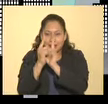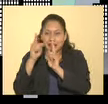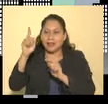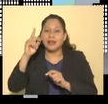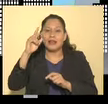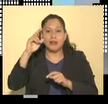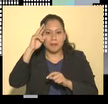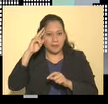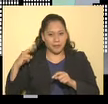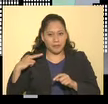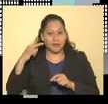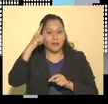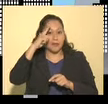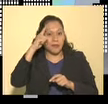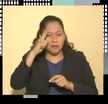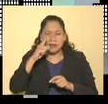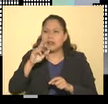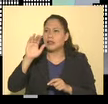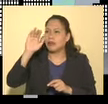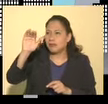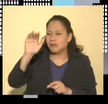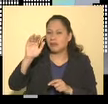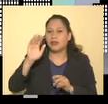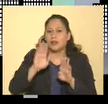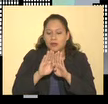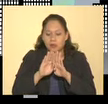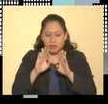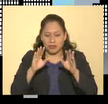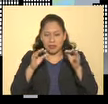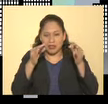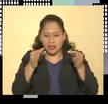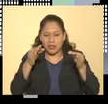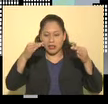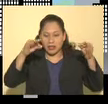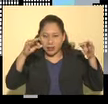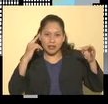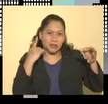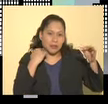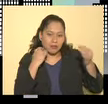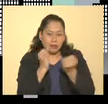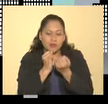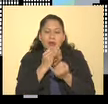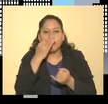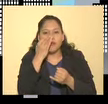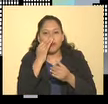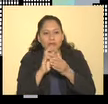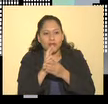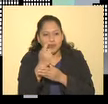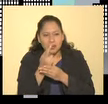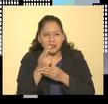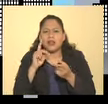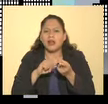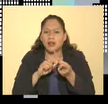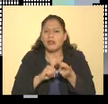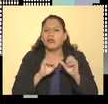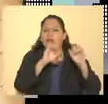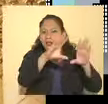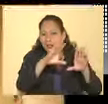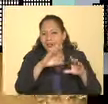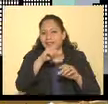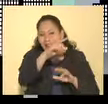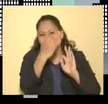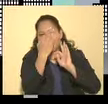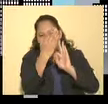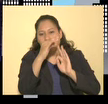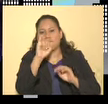la Virgen de Guadalupe, le encomienda el hallate con las rosas. ¿A dónde cree que los llevó? Sí, sí, ya sé que fue ante